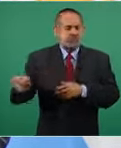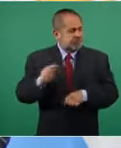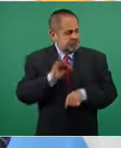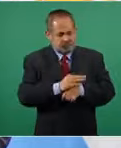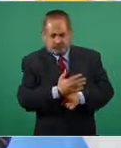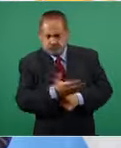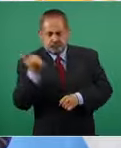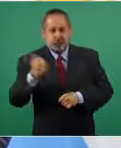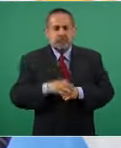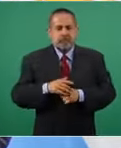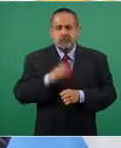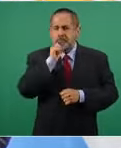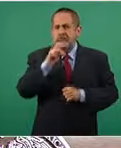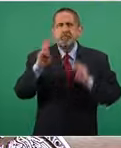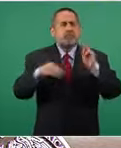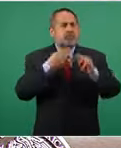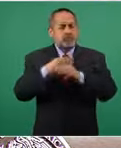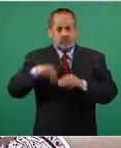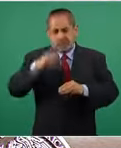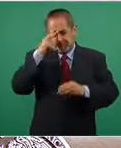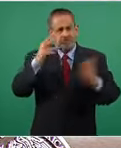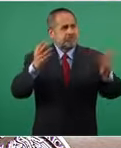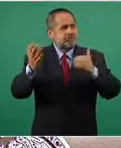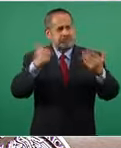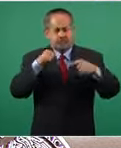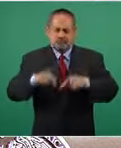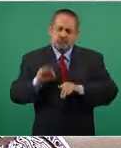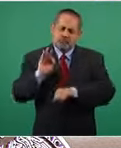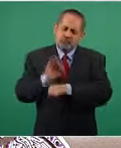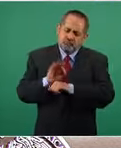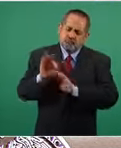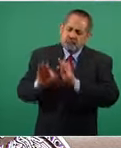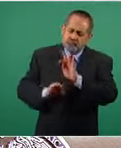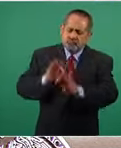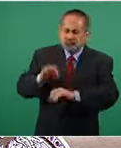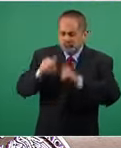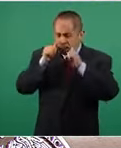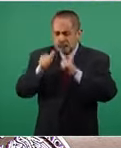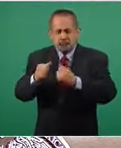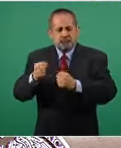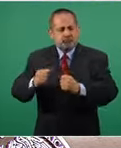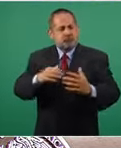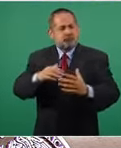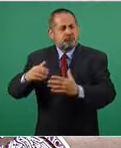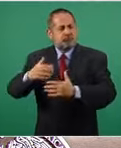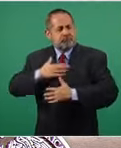otros perseguidos en el mundo. Les dio cobijo, les dio seguridad.